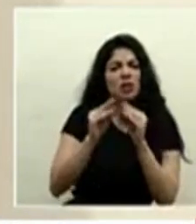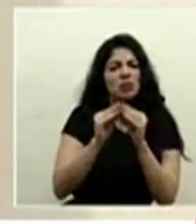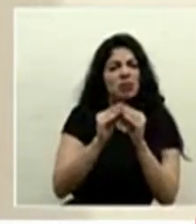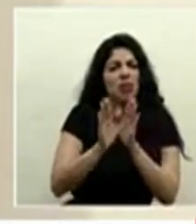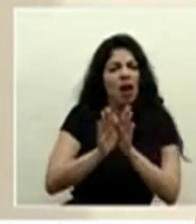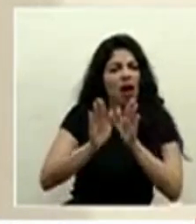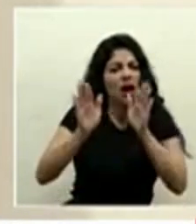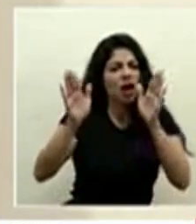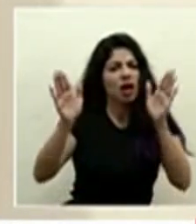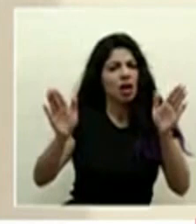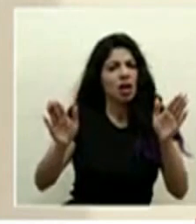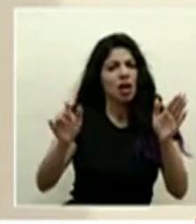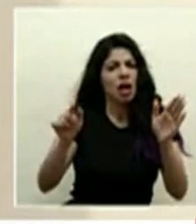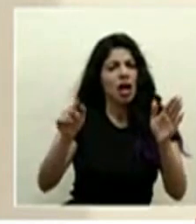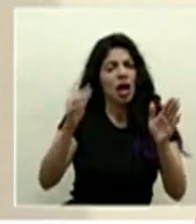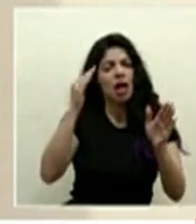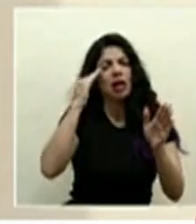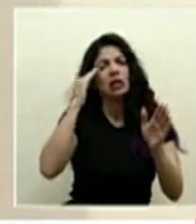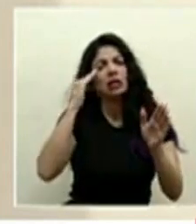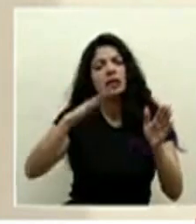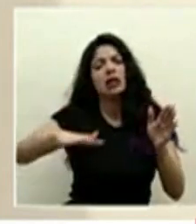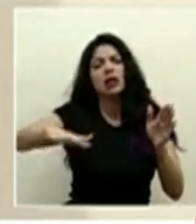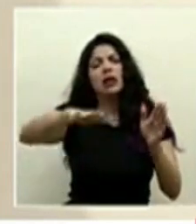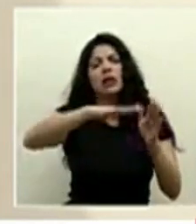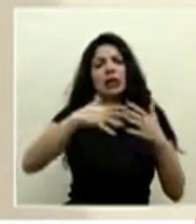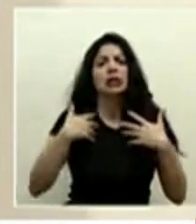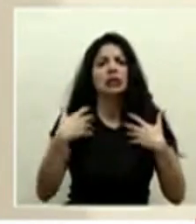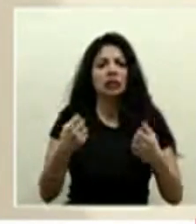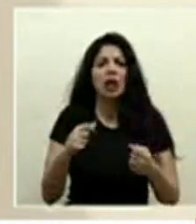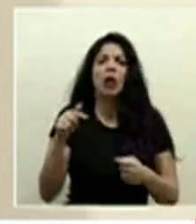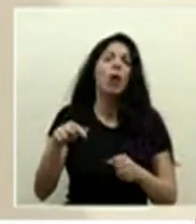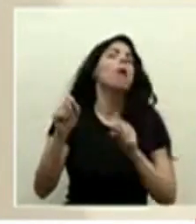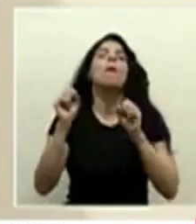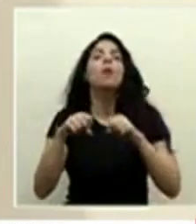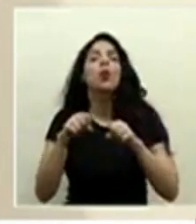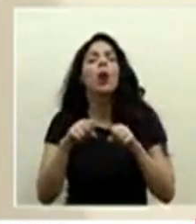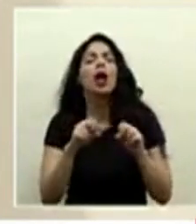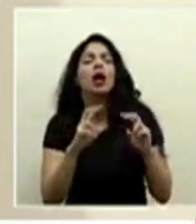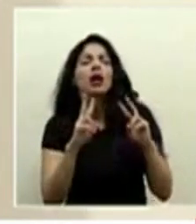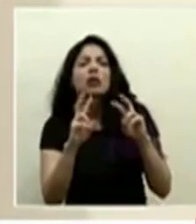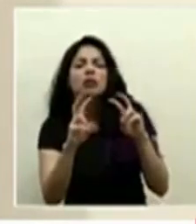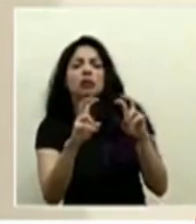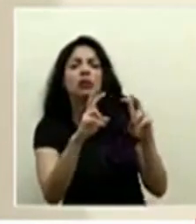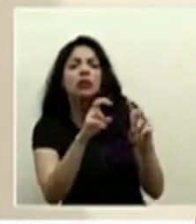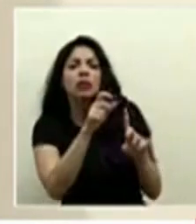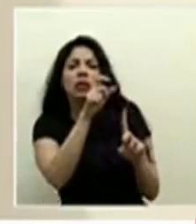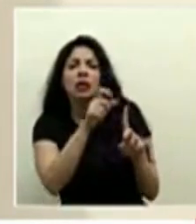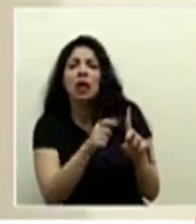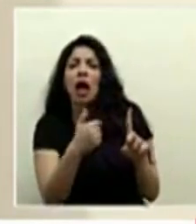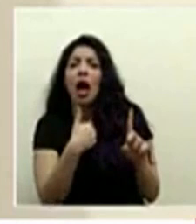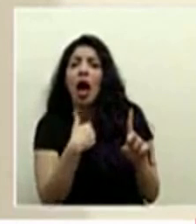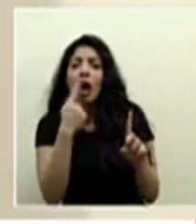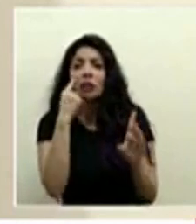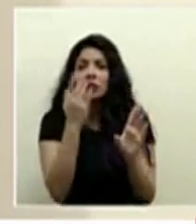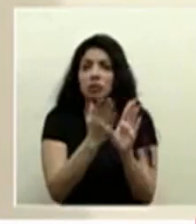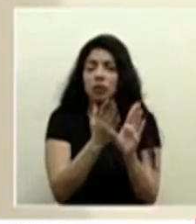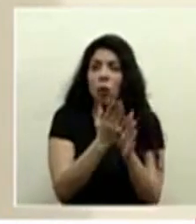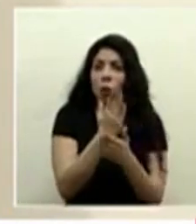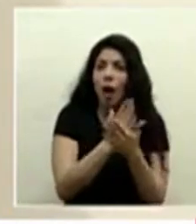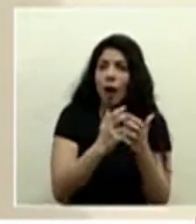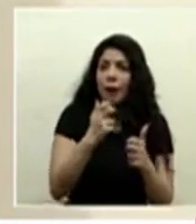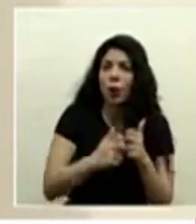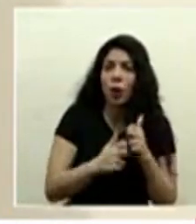una digamos una perspectiva integral de la salud o pueden comenzar a valorar si hay aspectos psicológicos